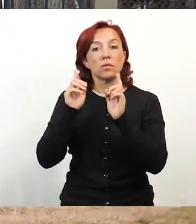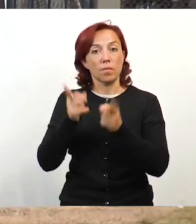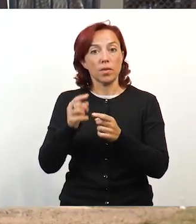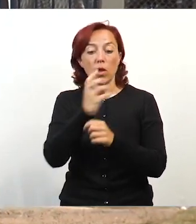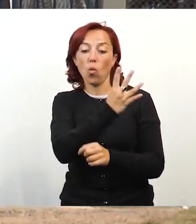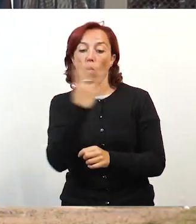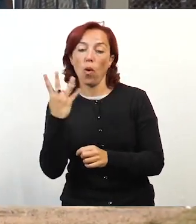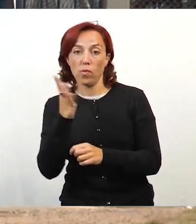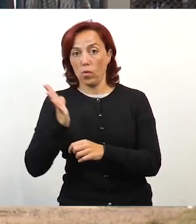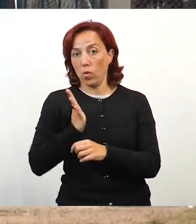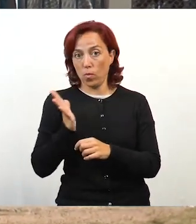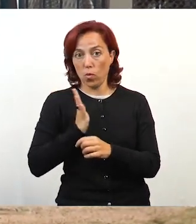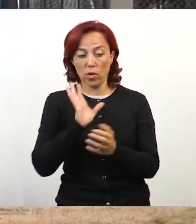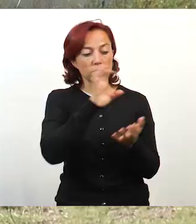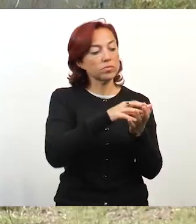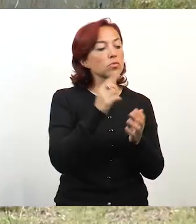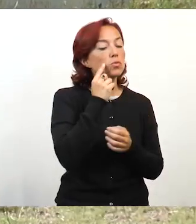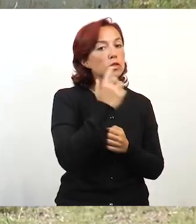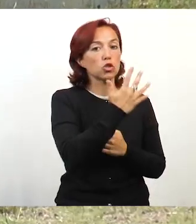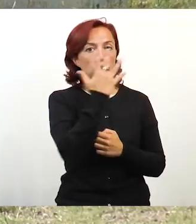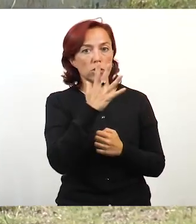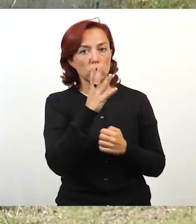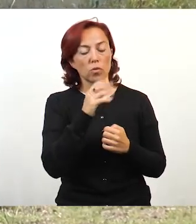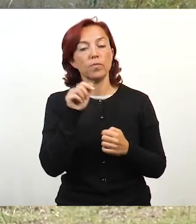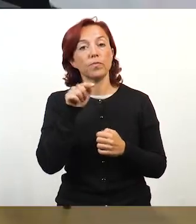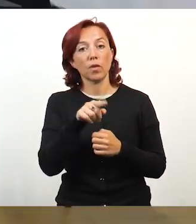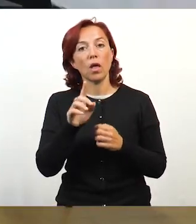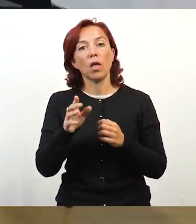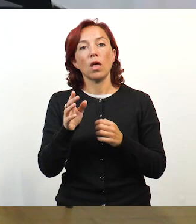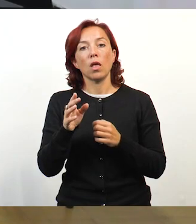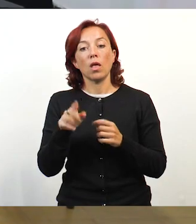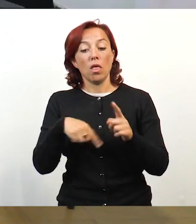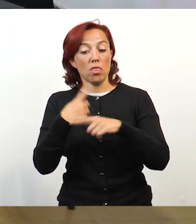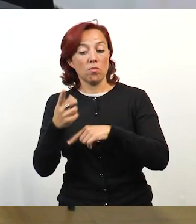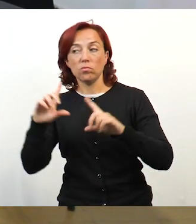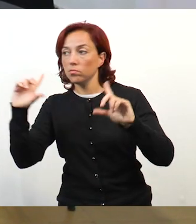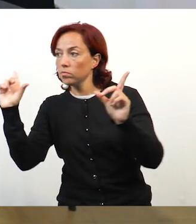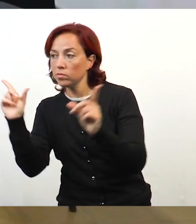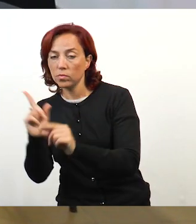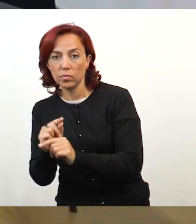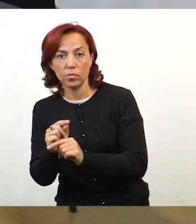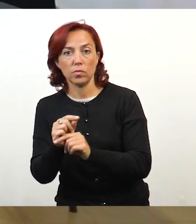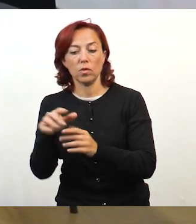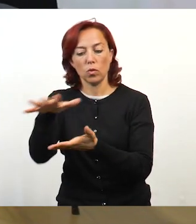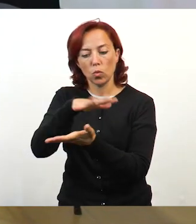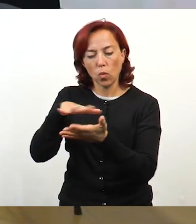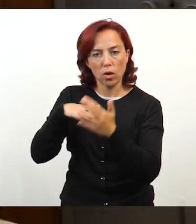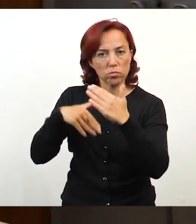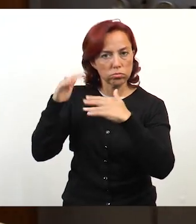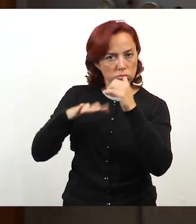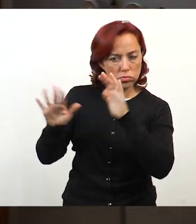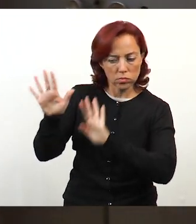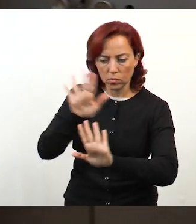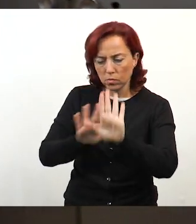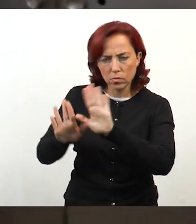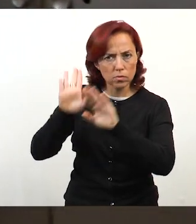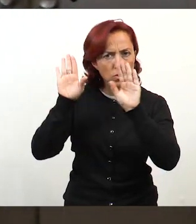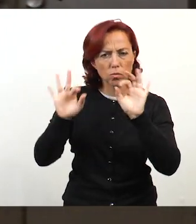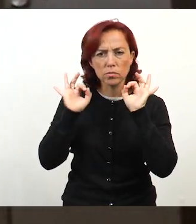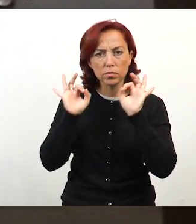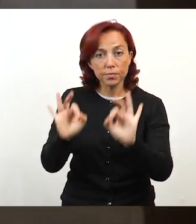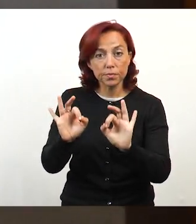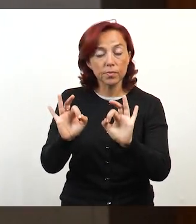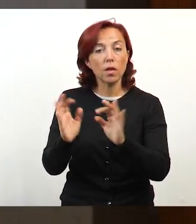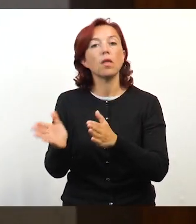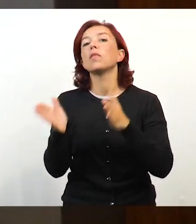polo industrial y cuatro mujeres de la unidad número 5. Bueno, después de terminar la parte del centro de capacitación, nosotros